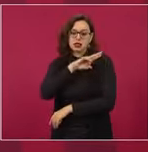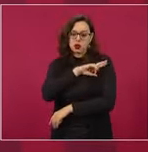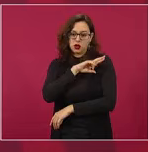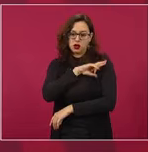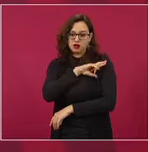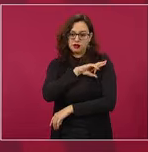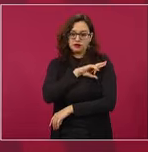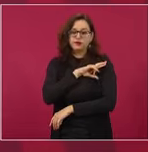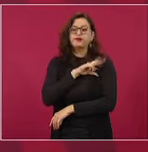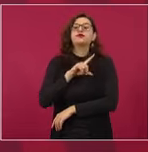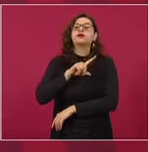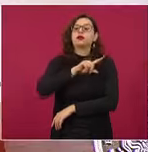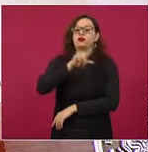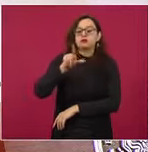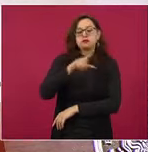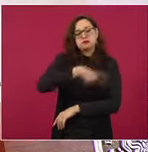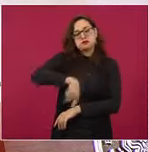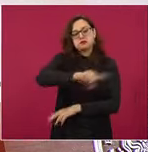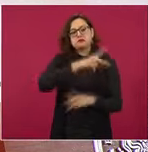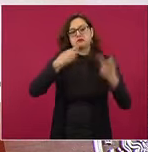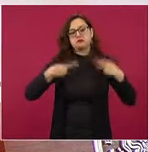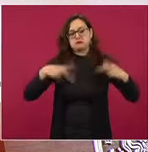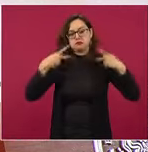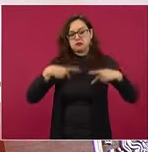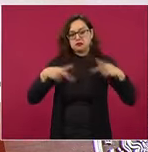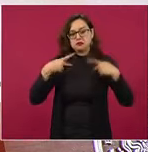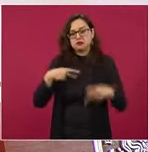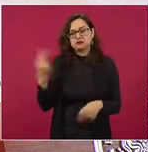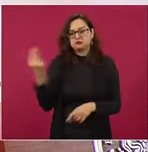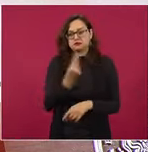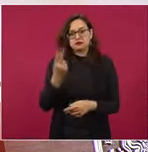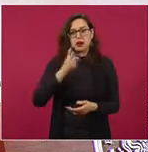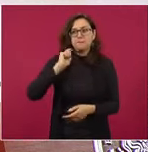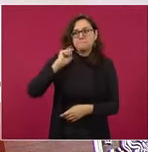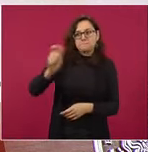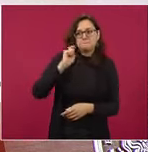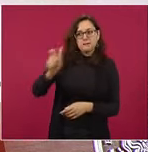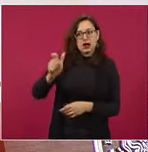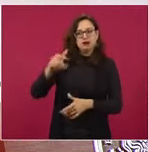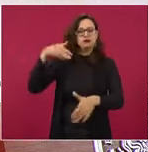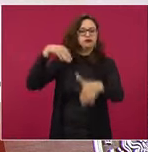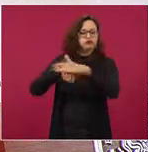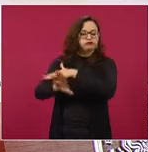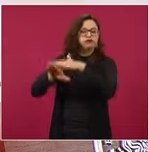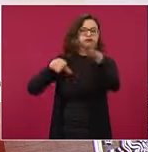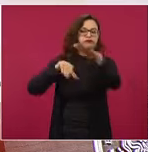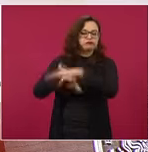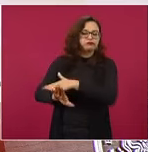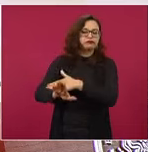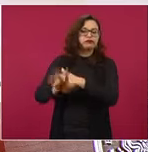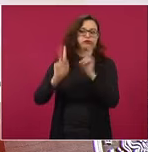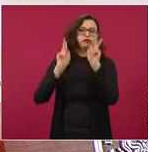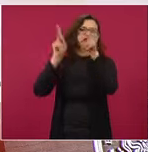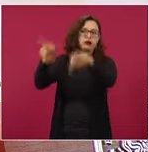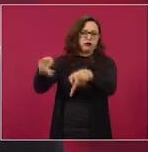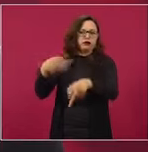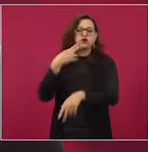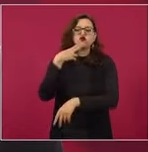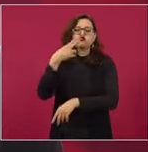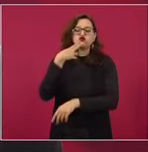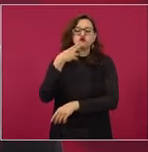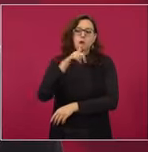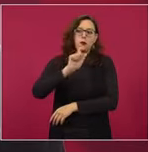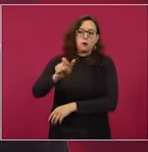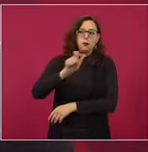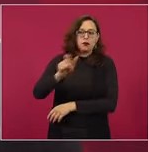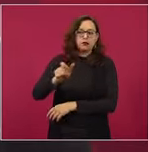para pasar por el puente. Y dijimos no, no se va a cobrar, porque es